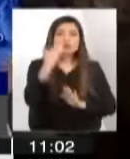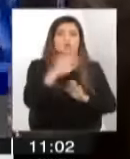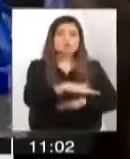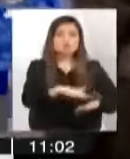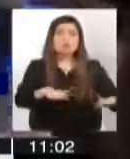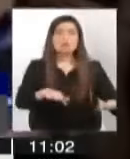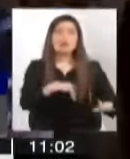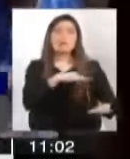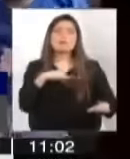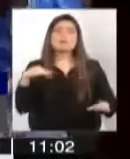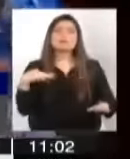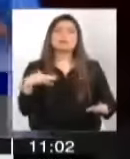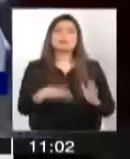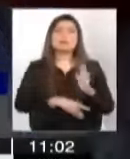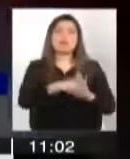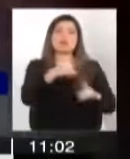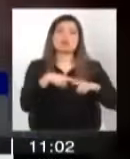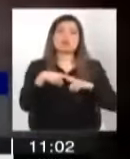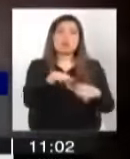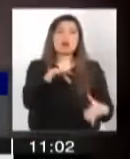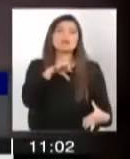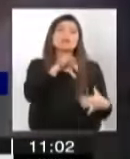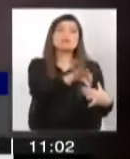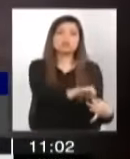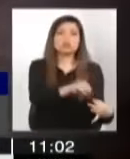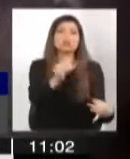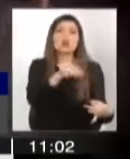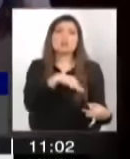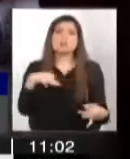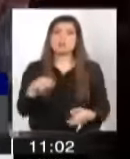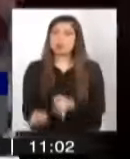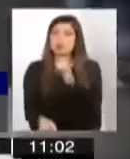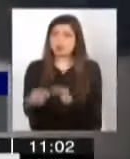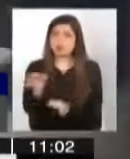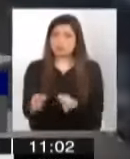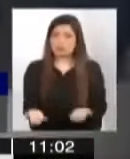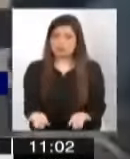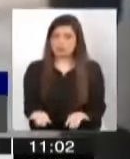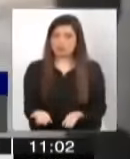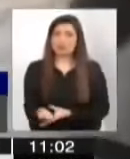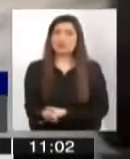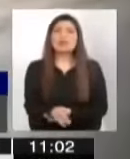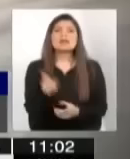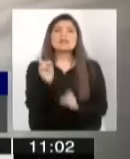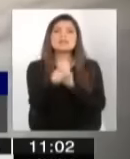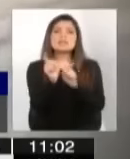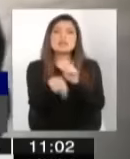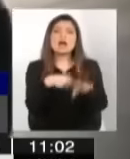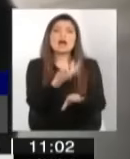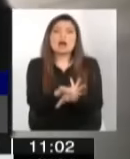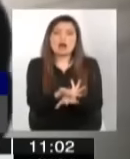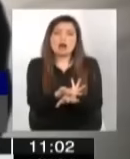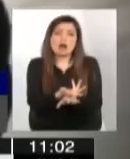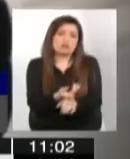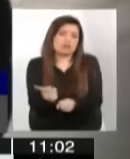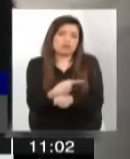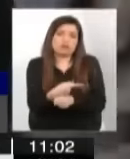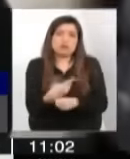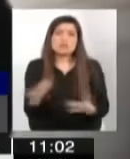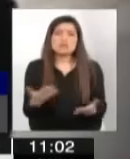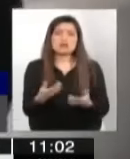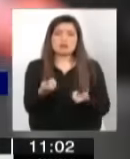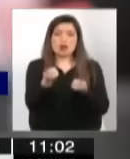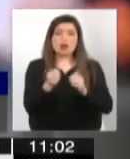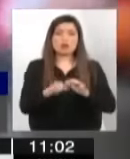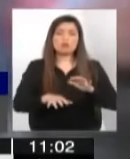de Desarrollo Social y no del Ministerio de Justicia. Las críticas al anuncio no se hicieron esperar, señalando que ni los recursos ni las medidas